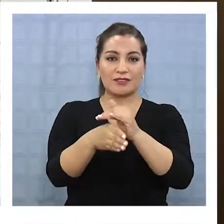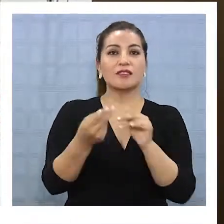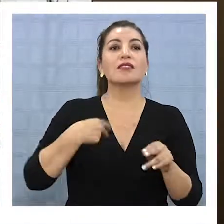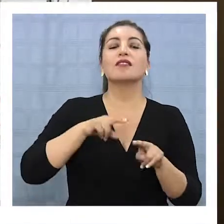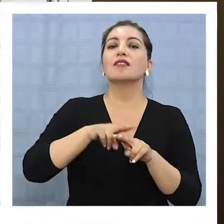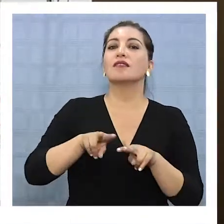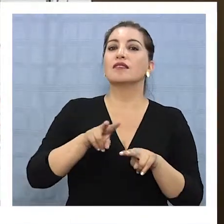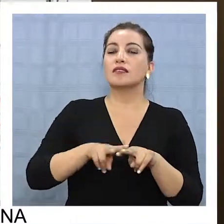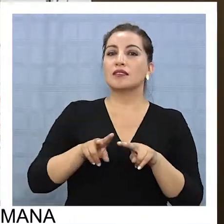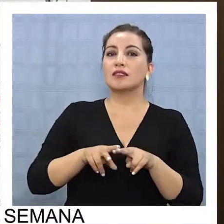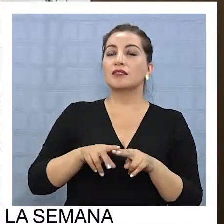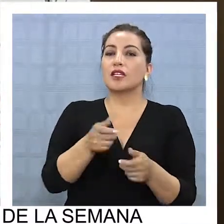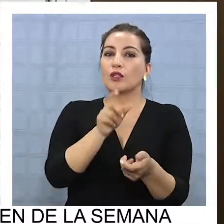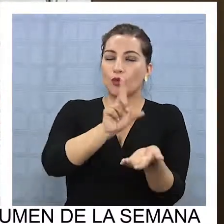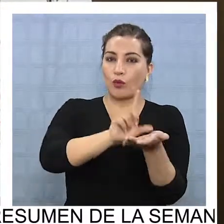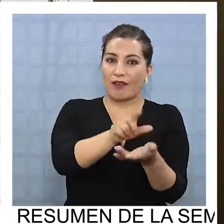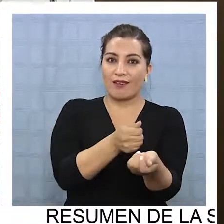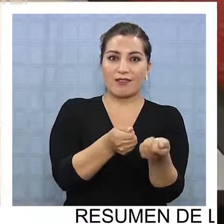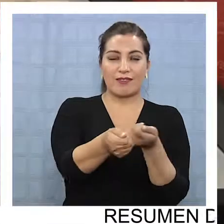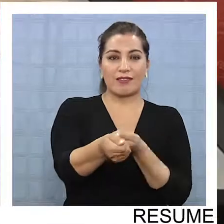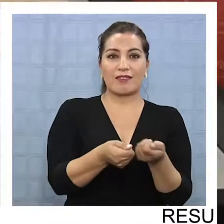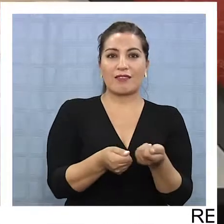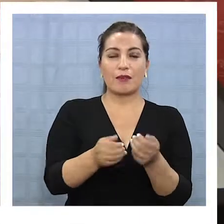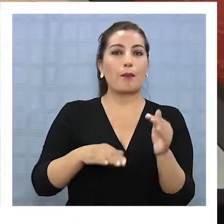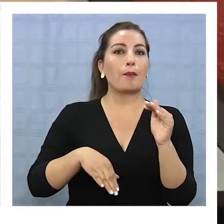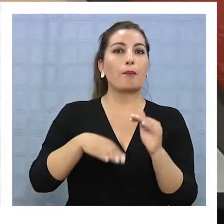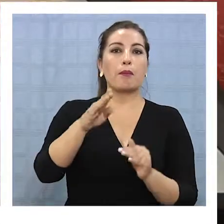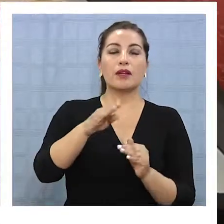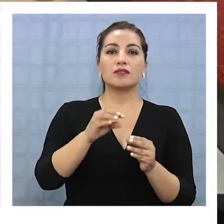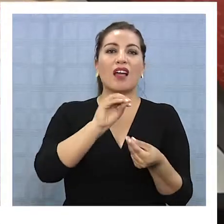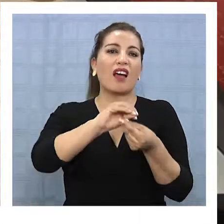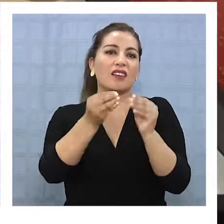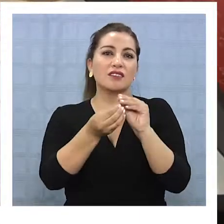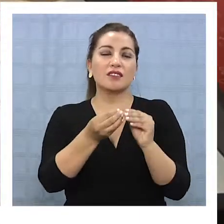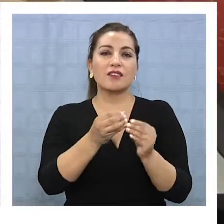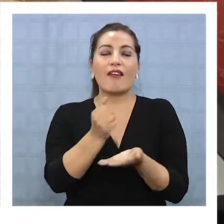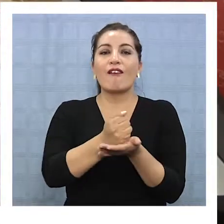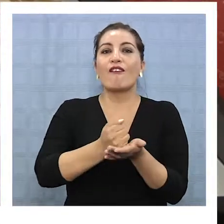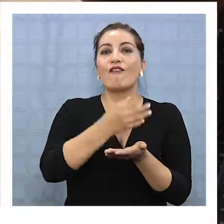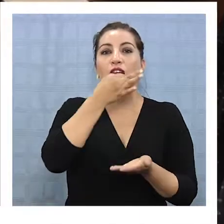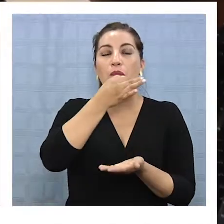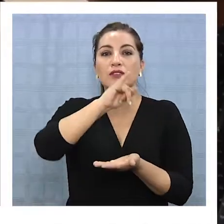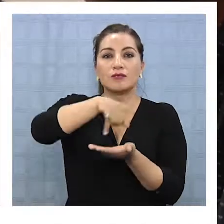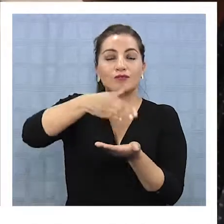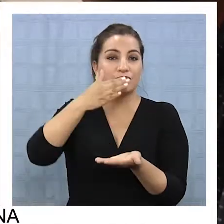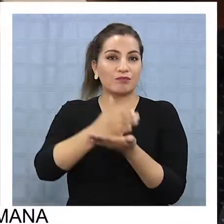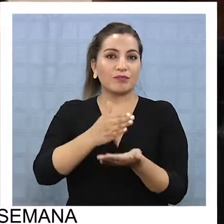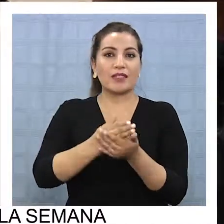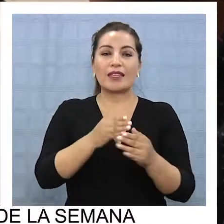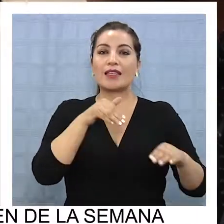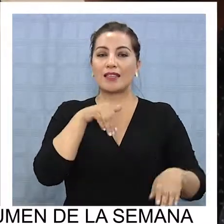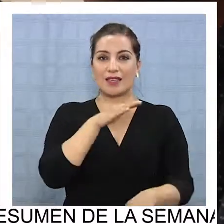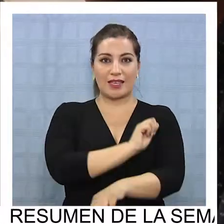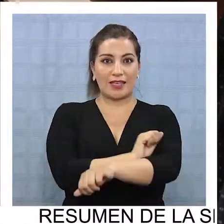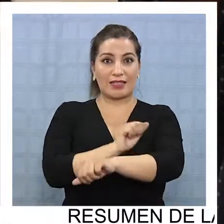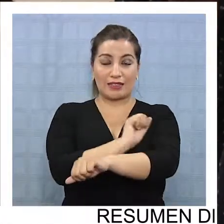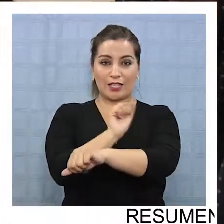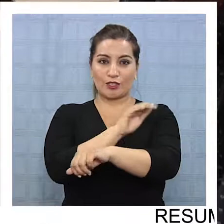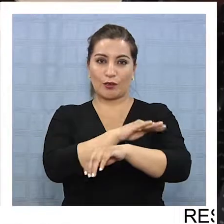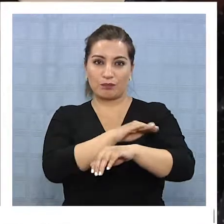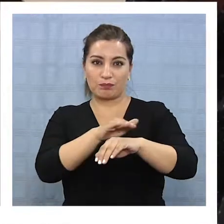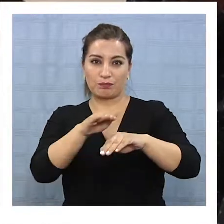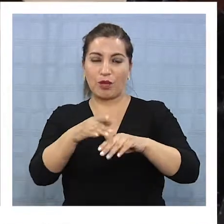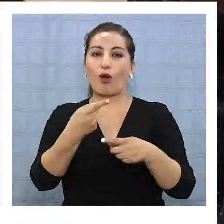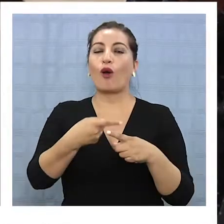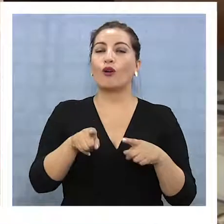instalaciones de locales de venta, mayoristas, artesanías, farmacias, guarderías y estacionamiento, entre otras